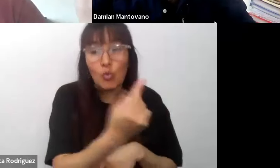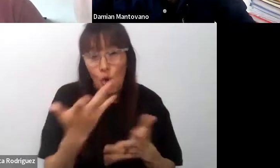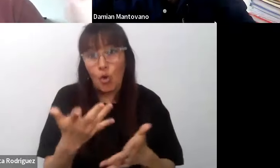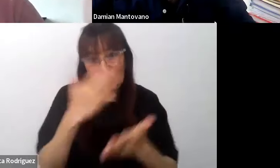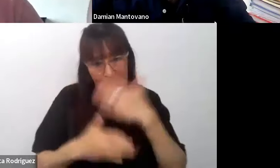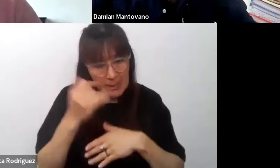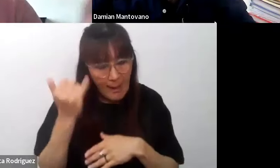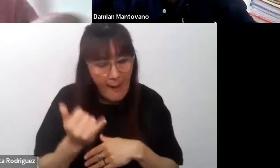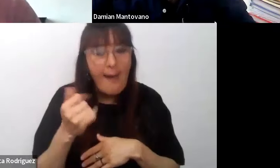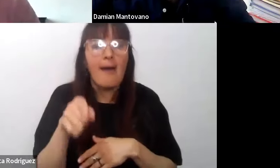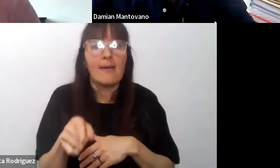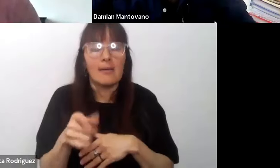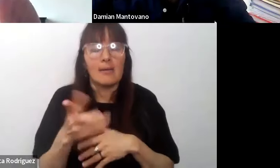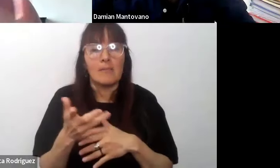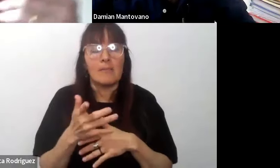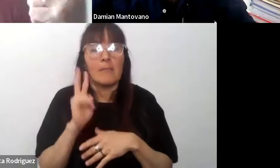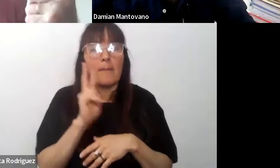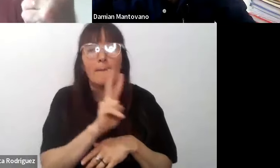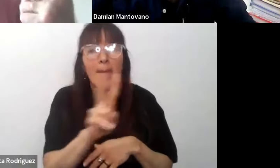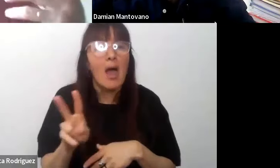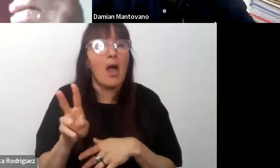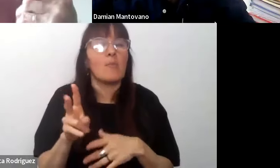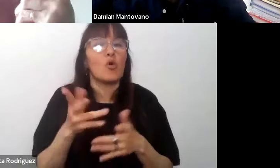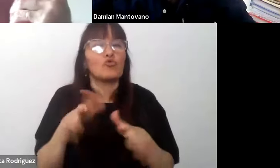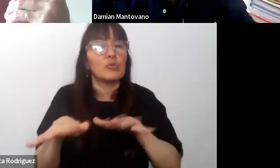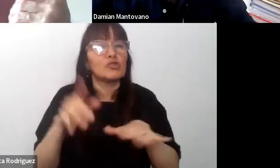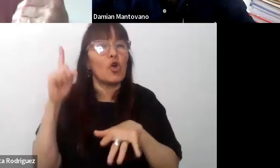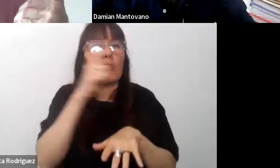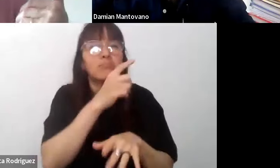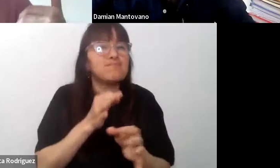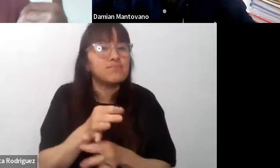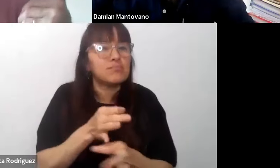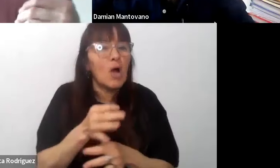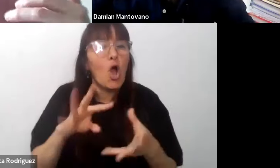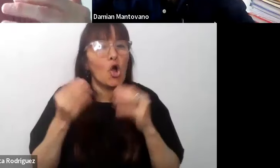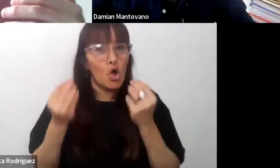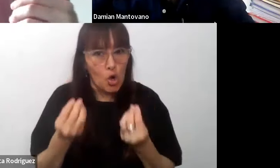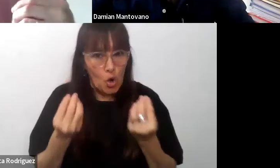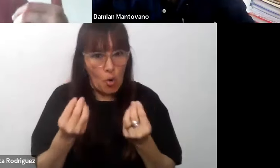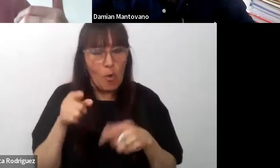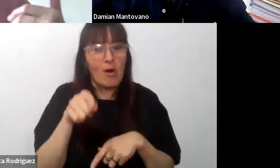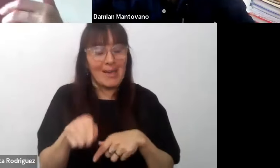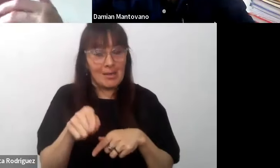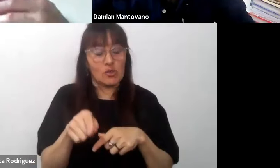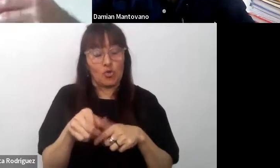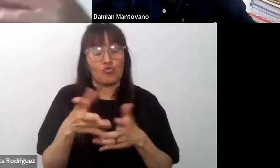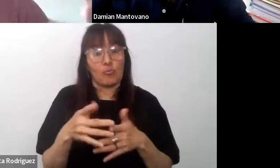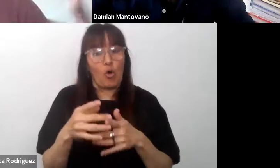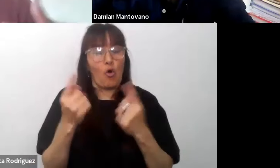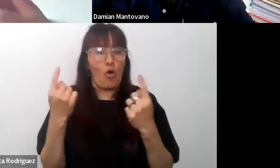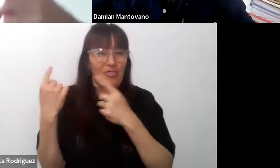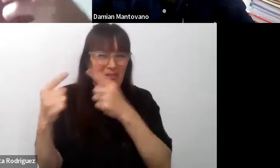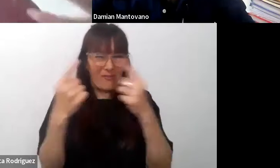o no y para ver qué se pasa en la situación pedagógica que propongo esto es la diferenciación a priori es decir